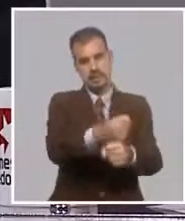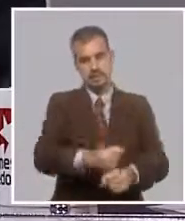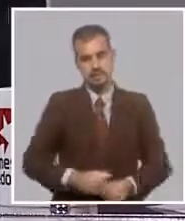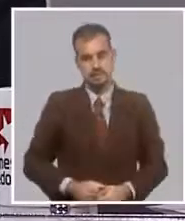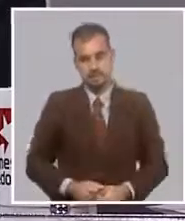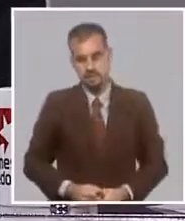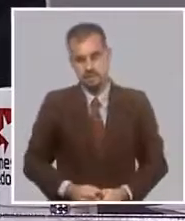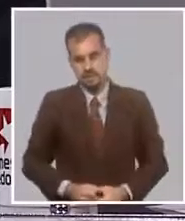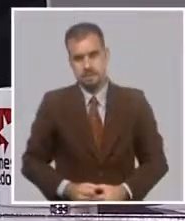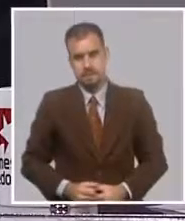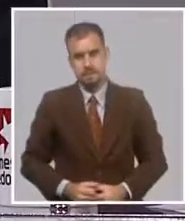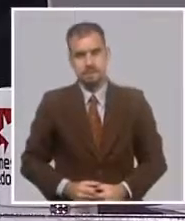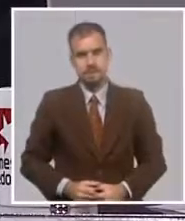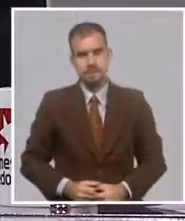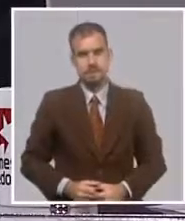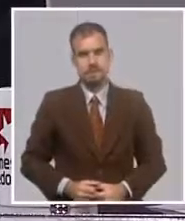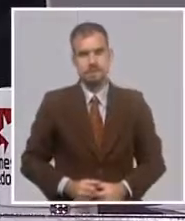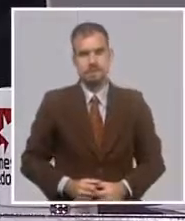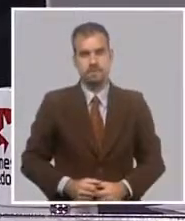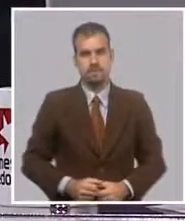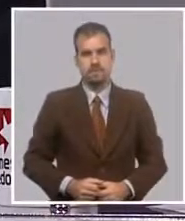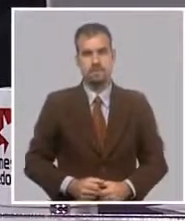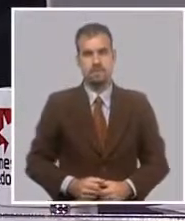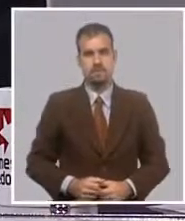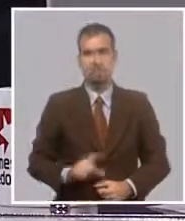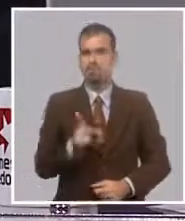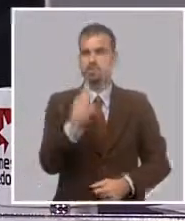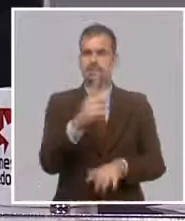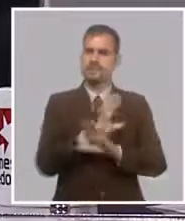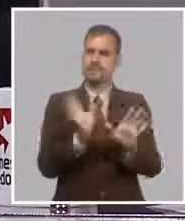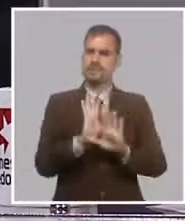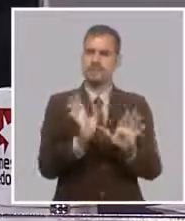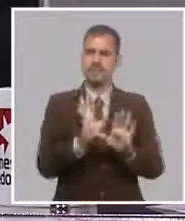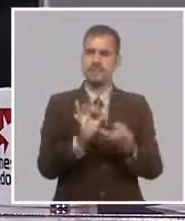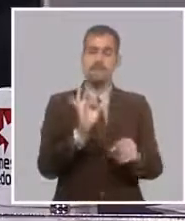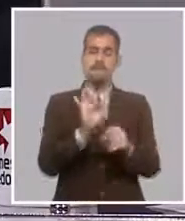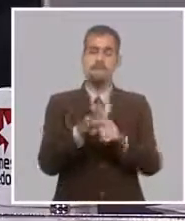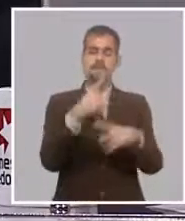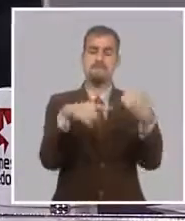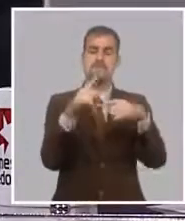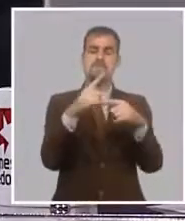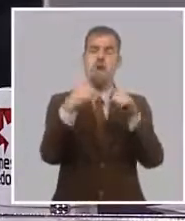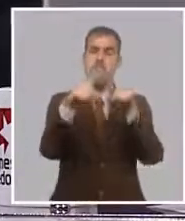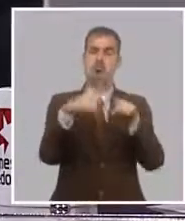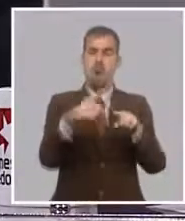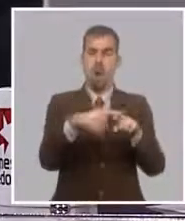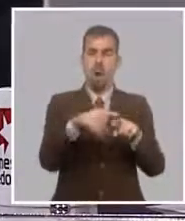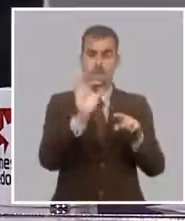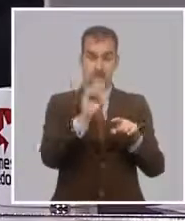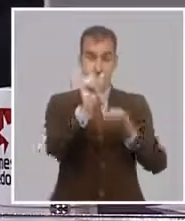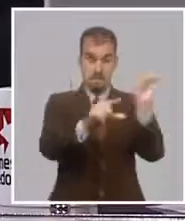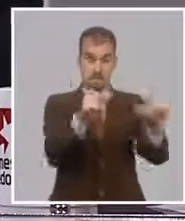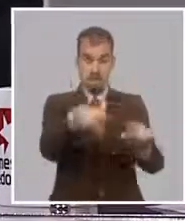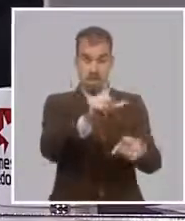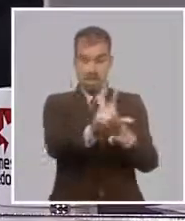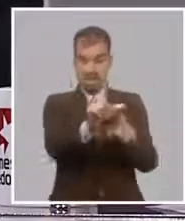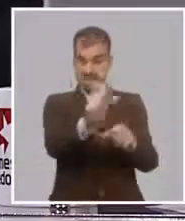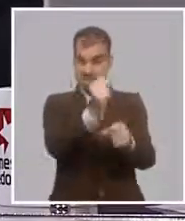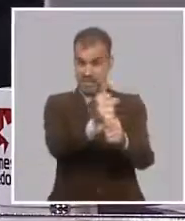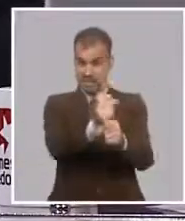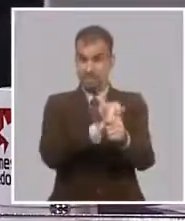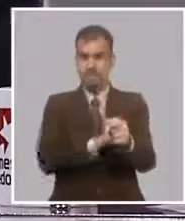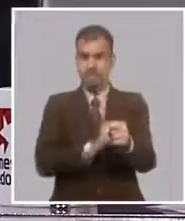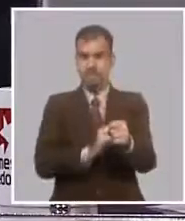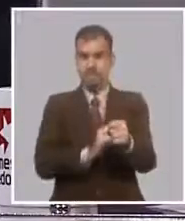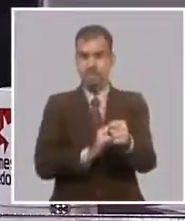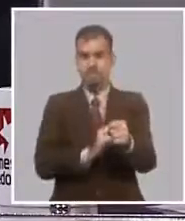Nosotros recopilando los principales planteamientos que estuvieron relacionados con los productores, podemos decir que se